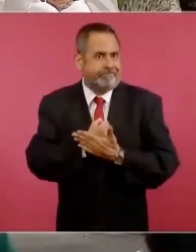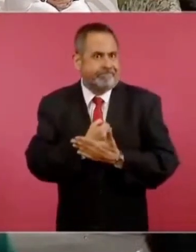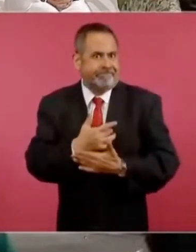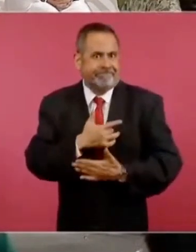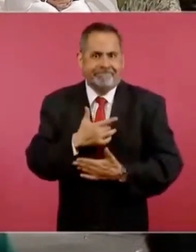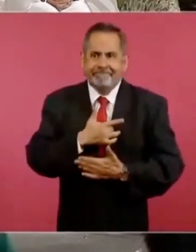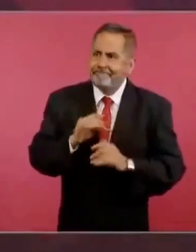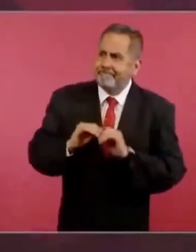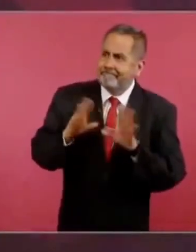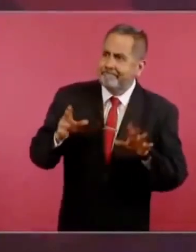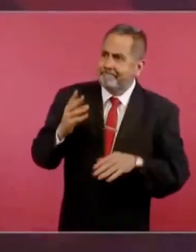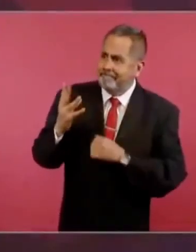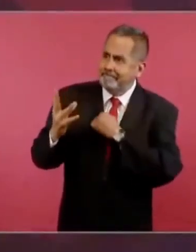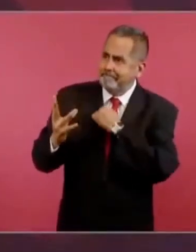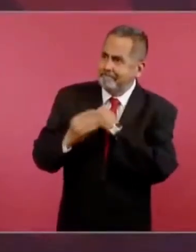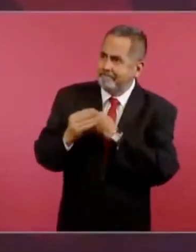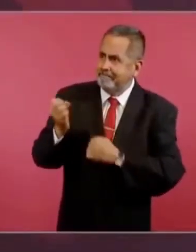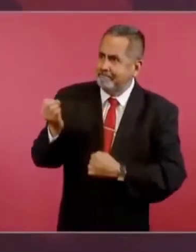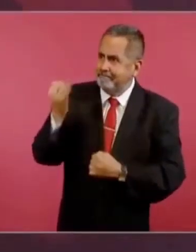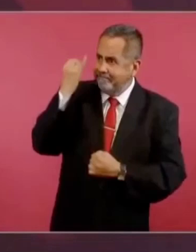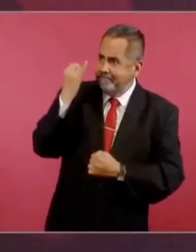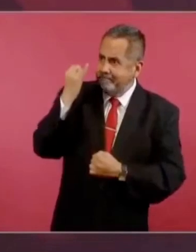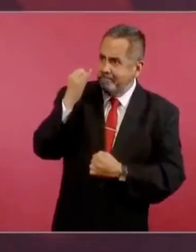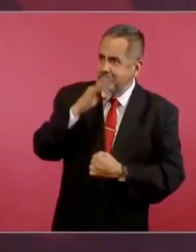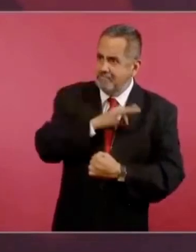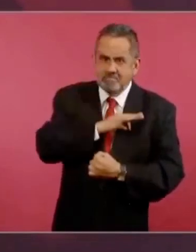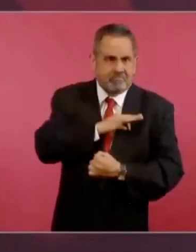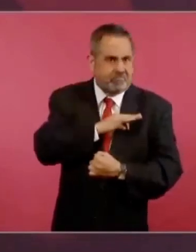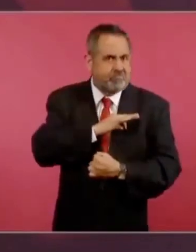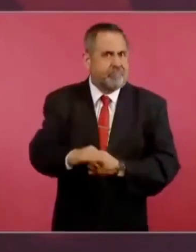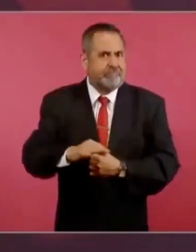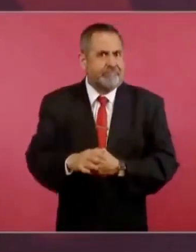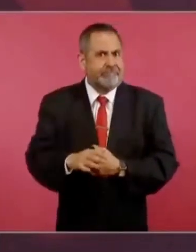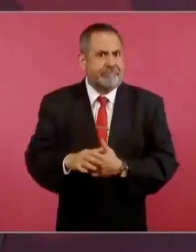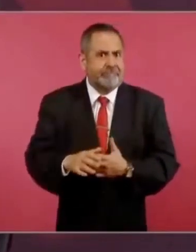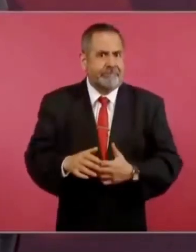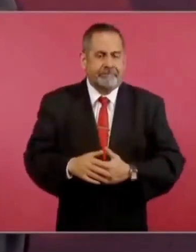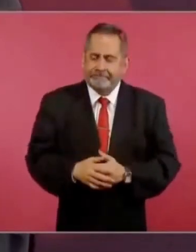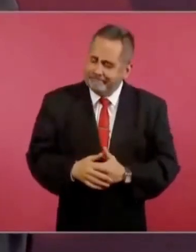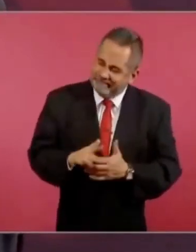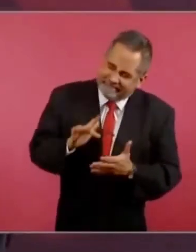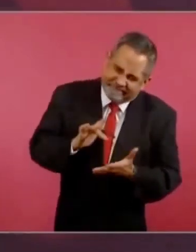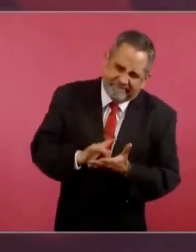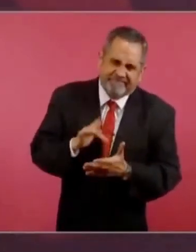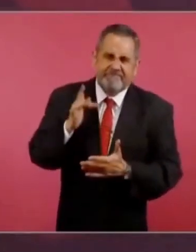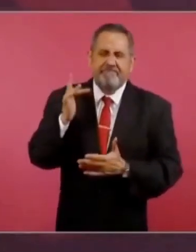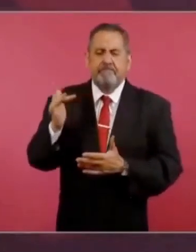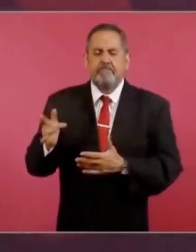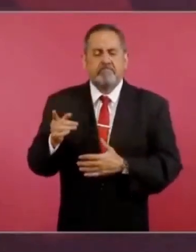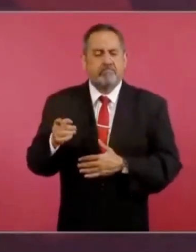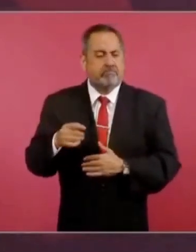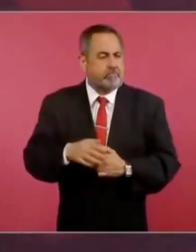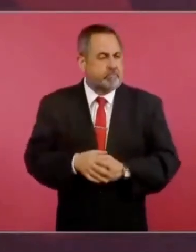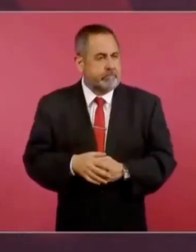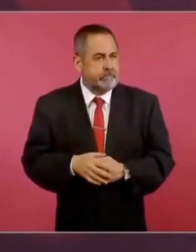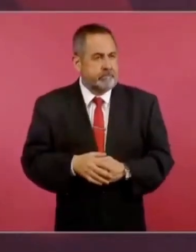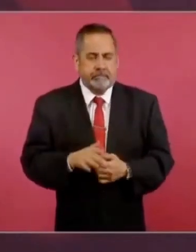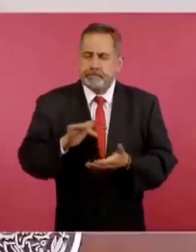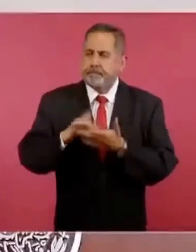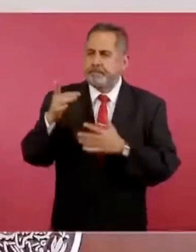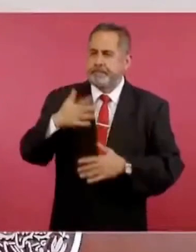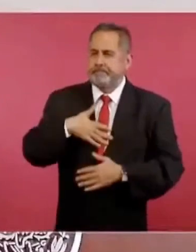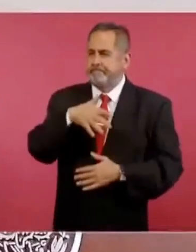más claro ni al agua. Le agradezco mucho su compromiso, mi general.